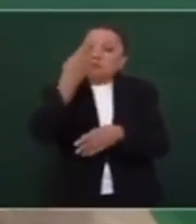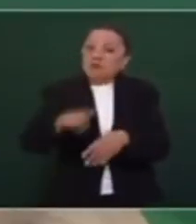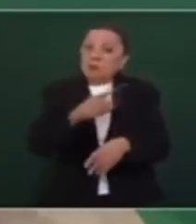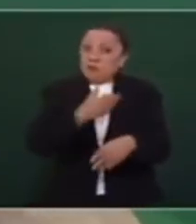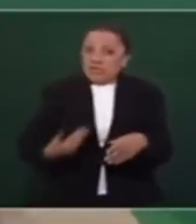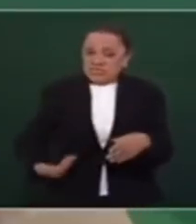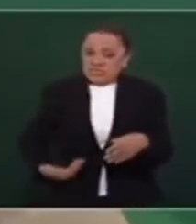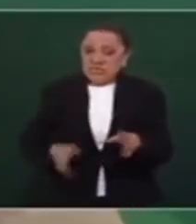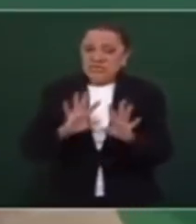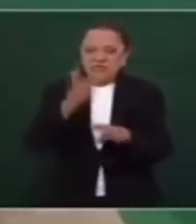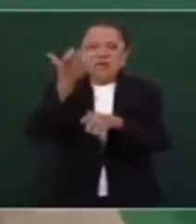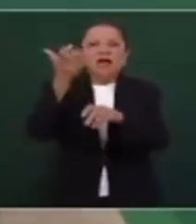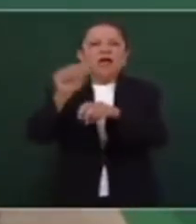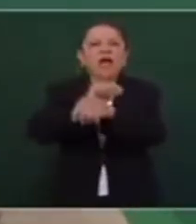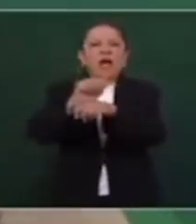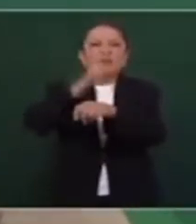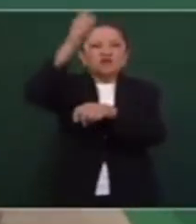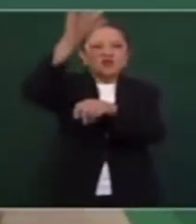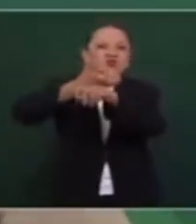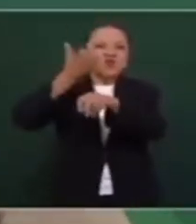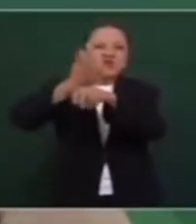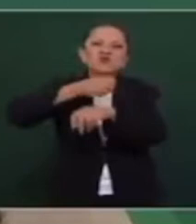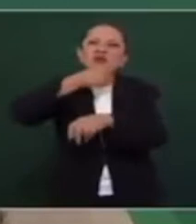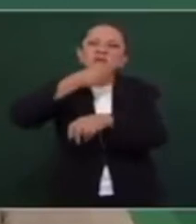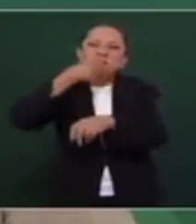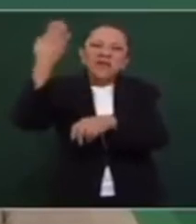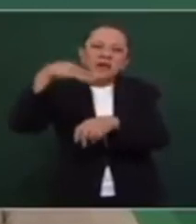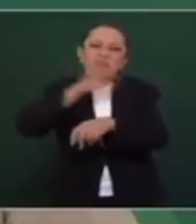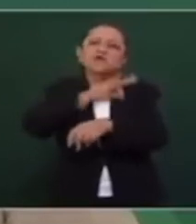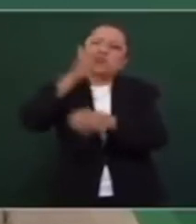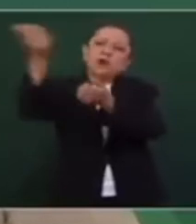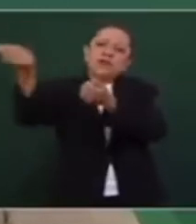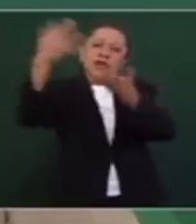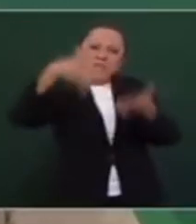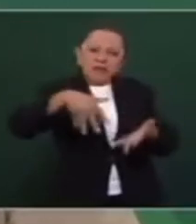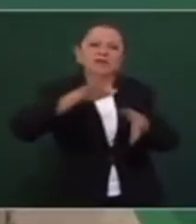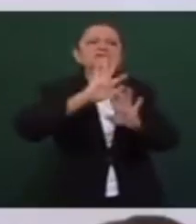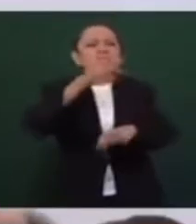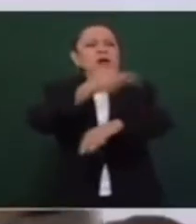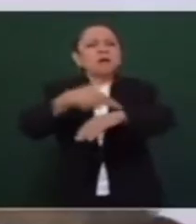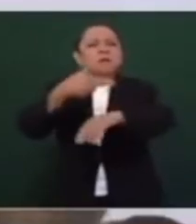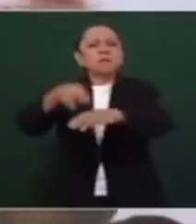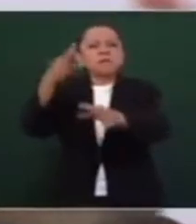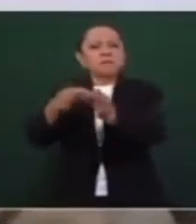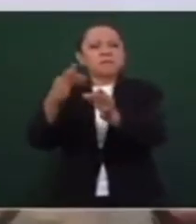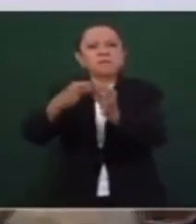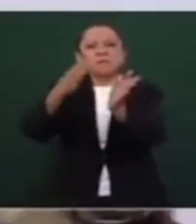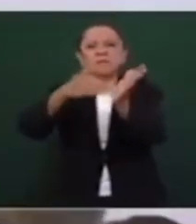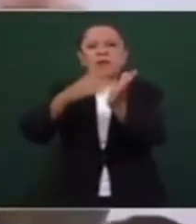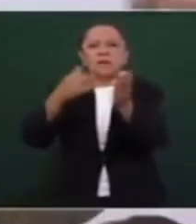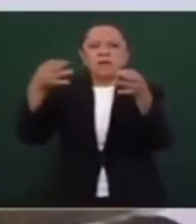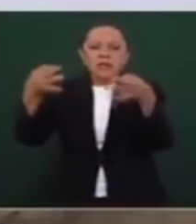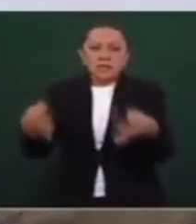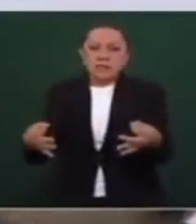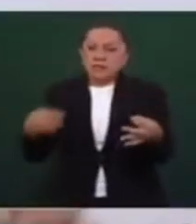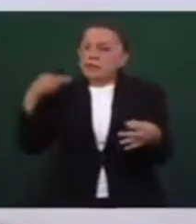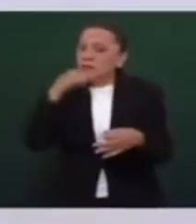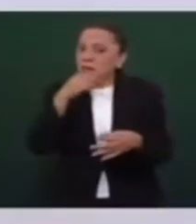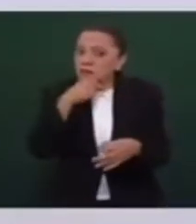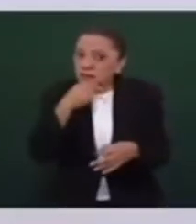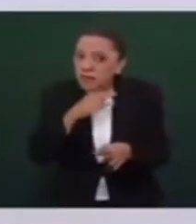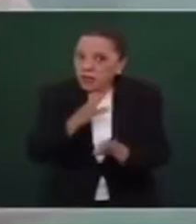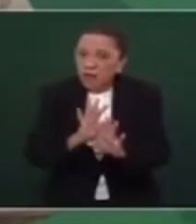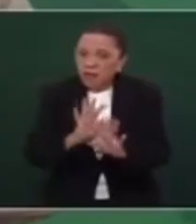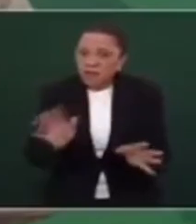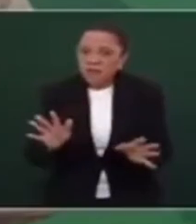inició en todos los estados, en los 10 estados, el proceso de regularización de manera más ágil. Basta